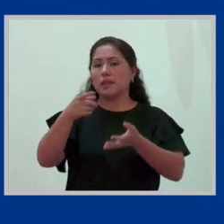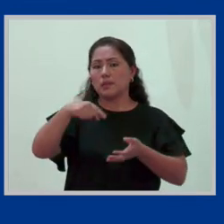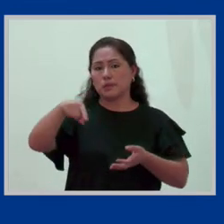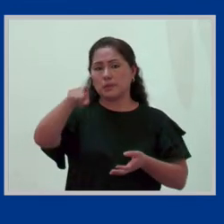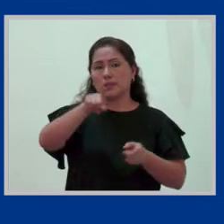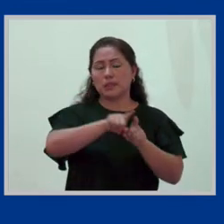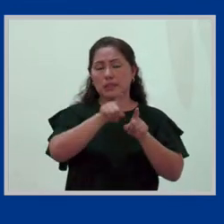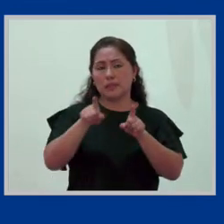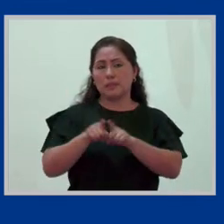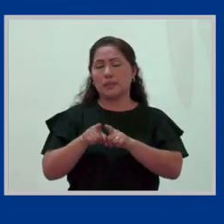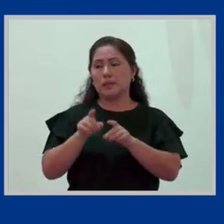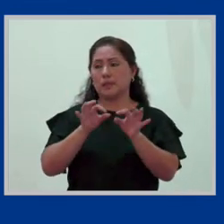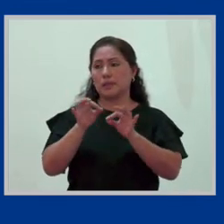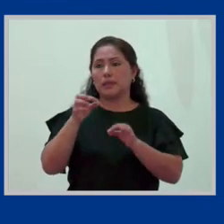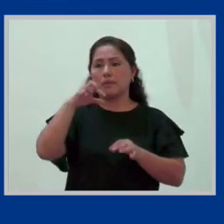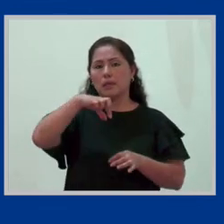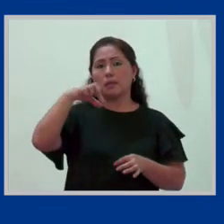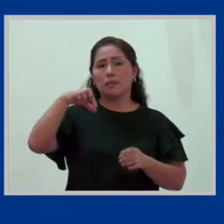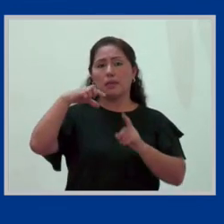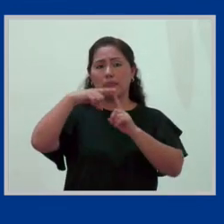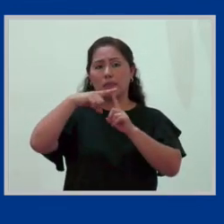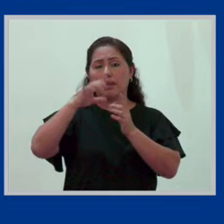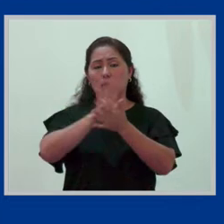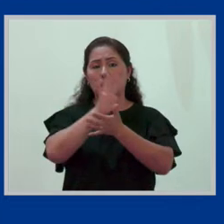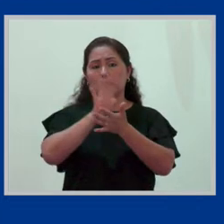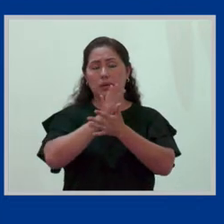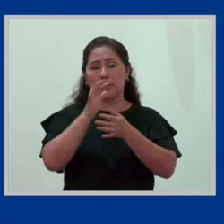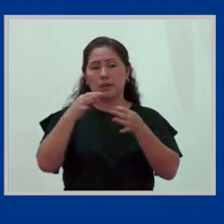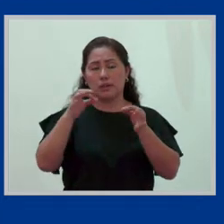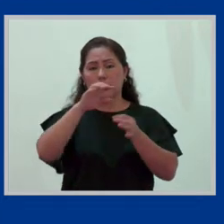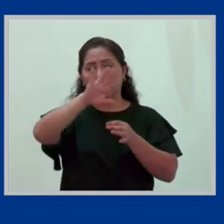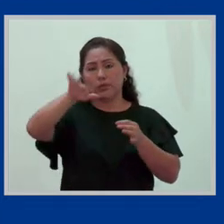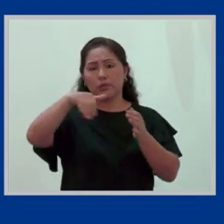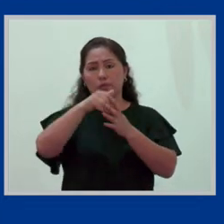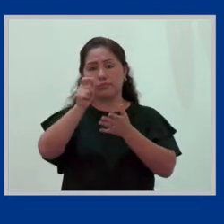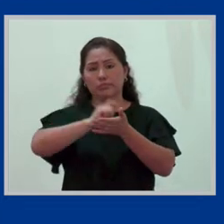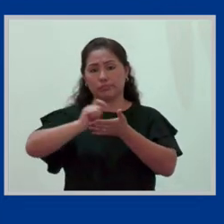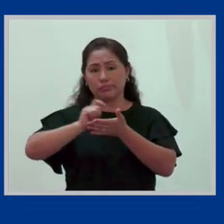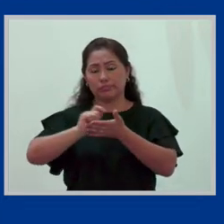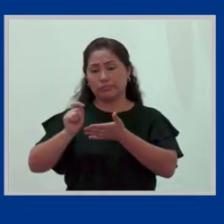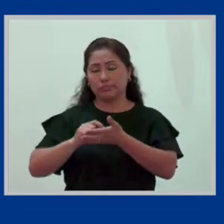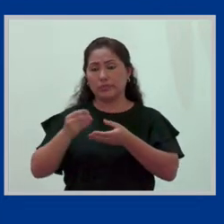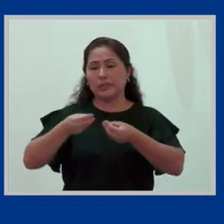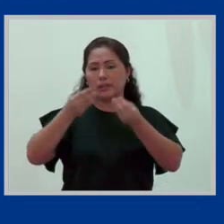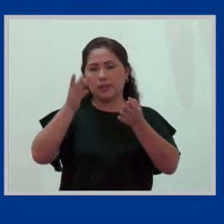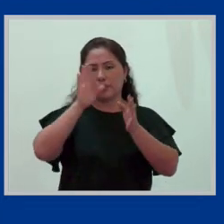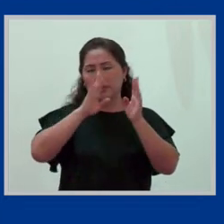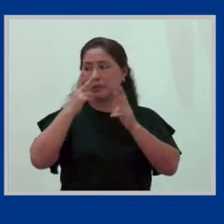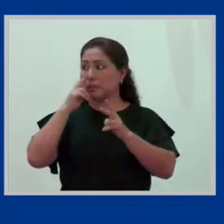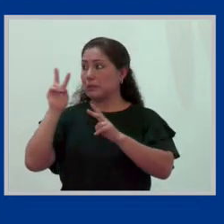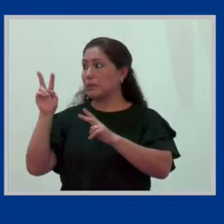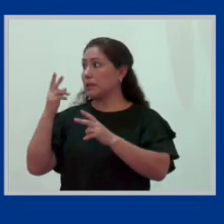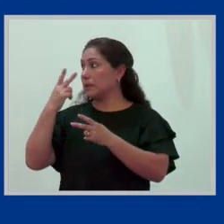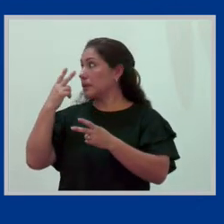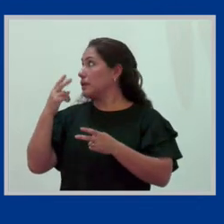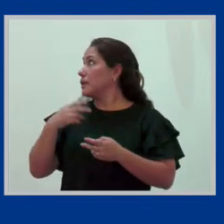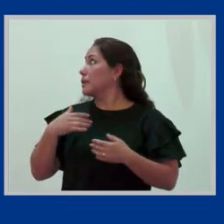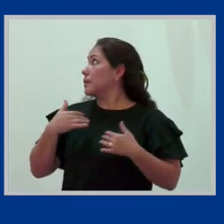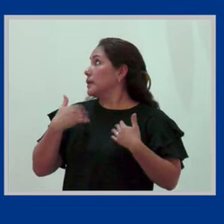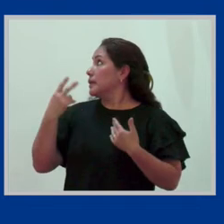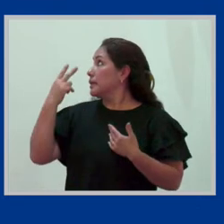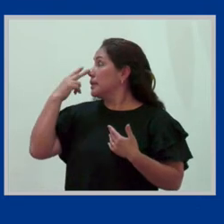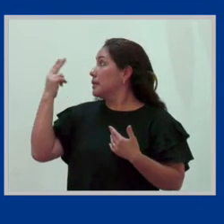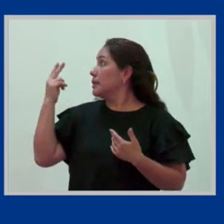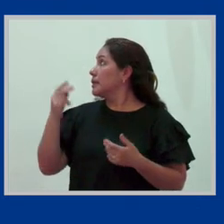enviar también este PPT a todos los inscritos. Pero lo que yo quiero resaltar y se los voy a decir para que me puedan